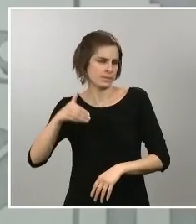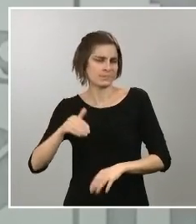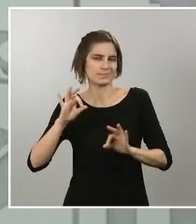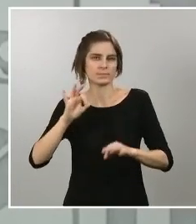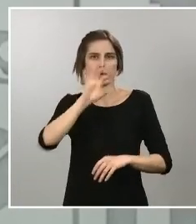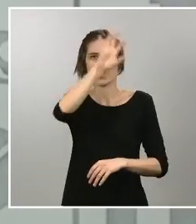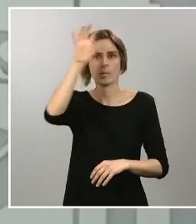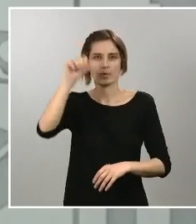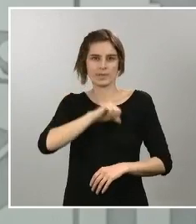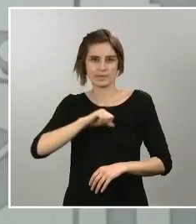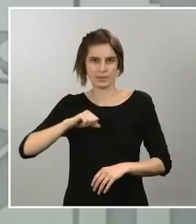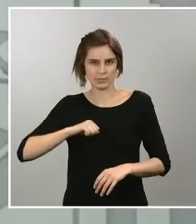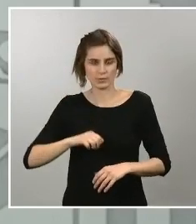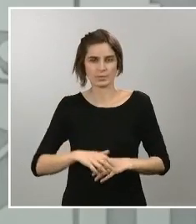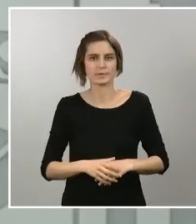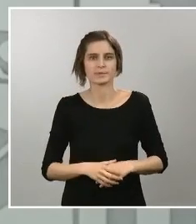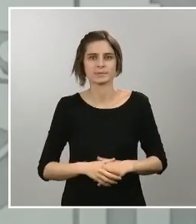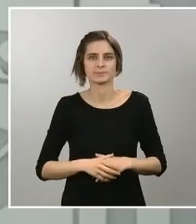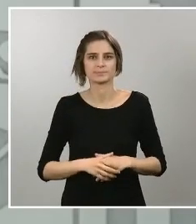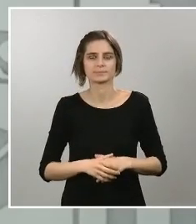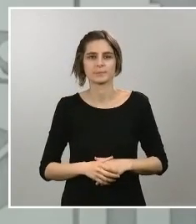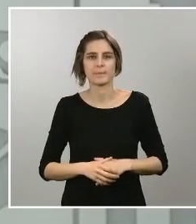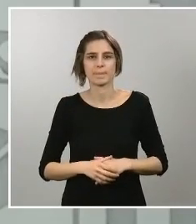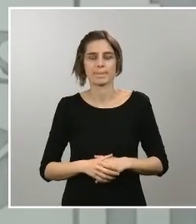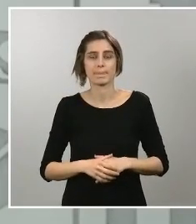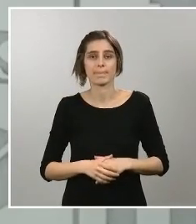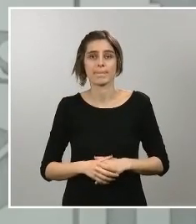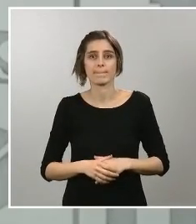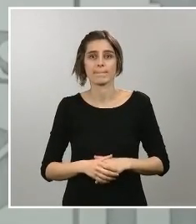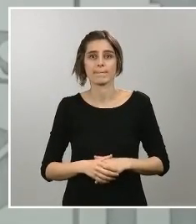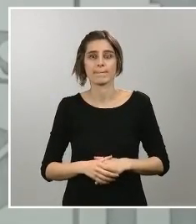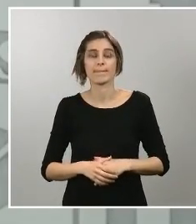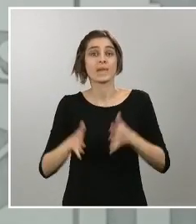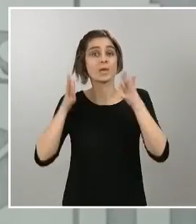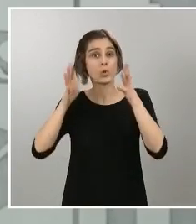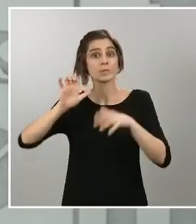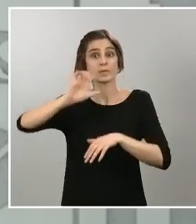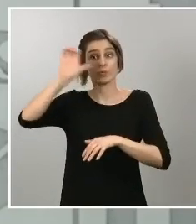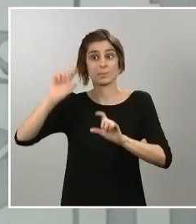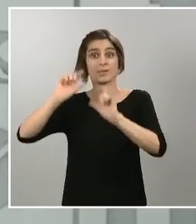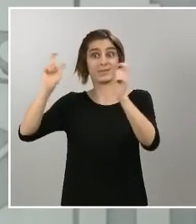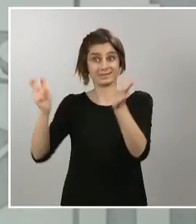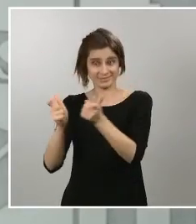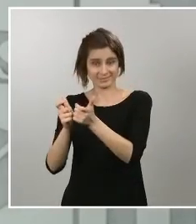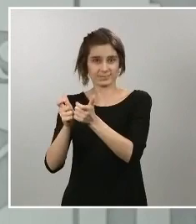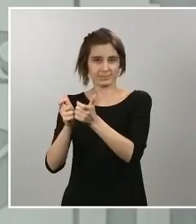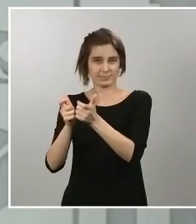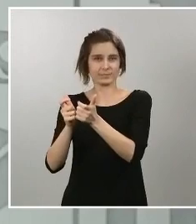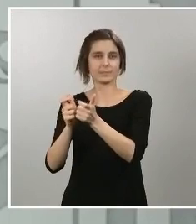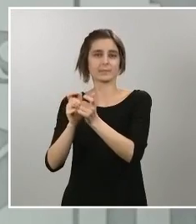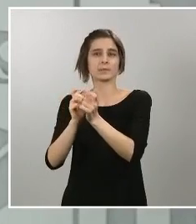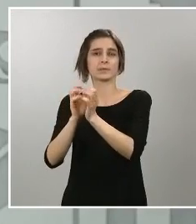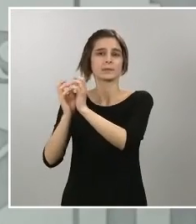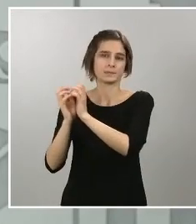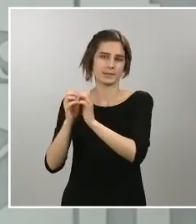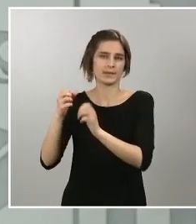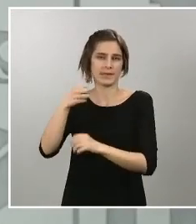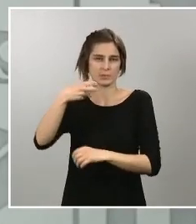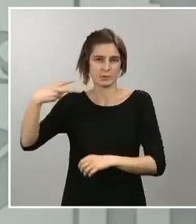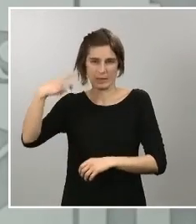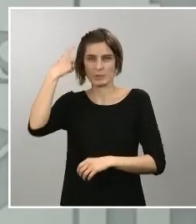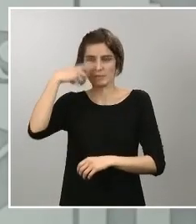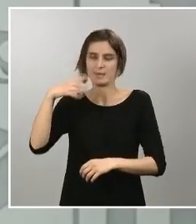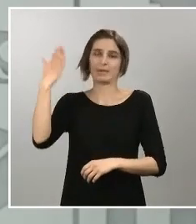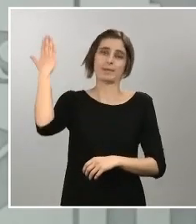el resultado del Consejo Europeo, que pudimos dar cuenta de él en la pasada comparecencia, pero queremos seguir insistiendo,